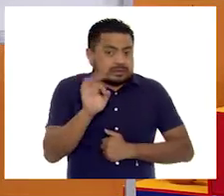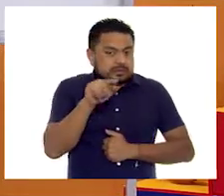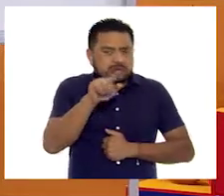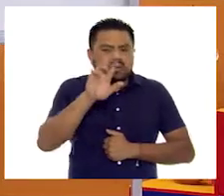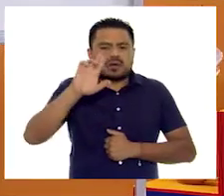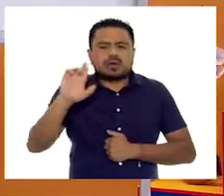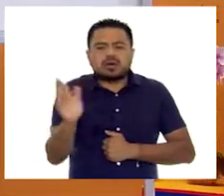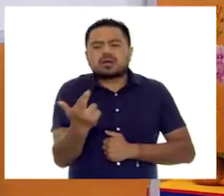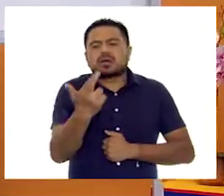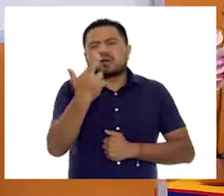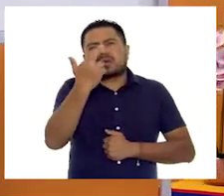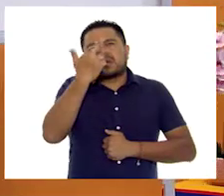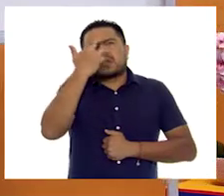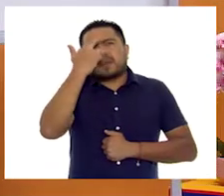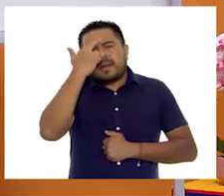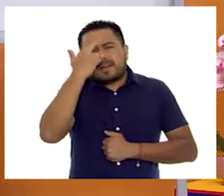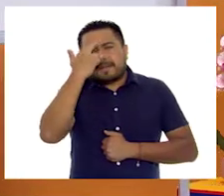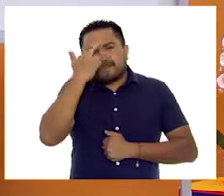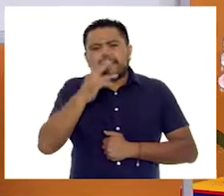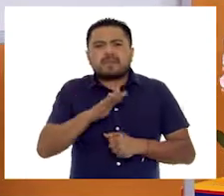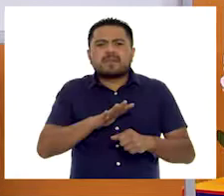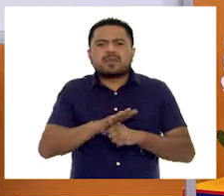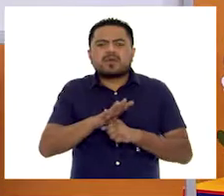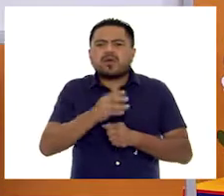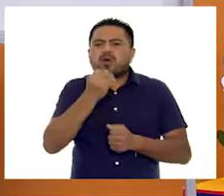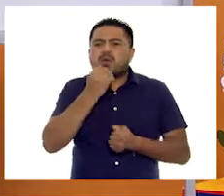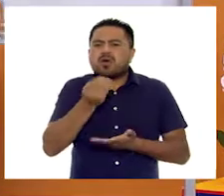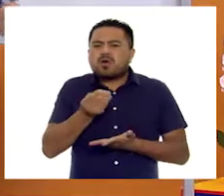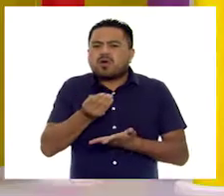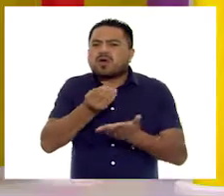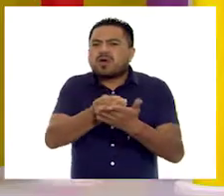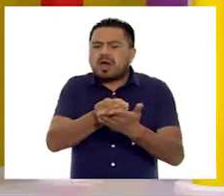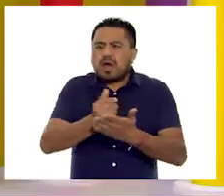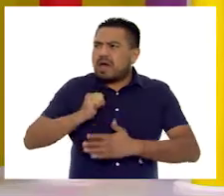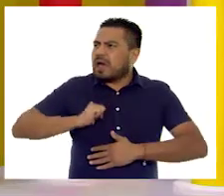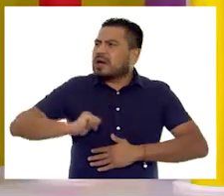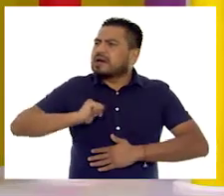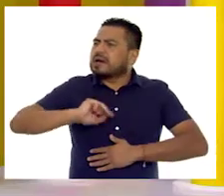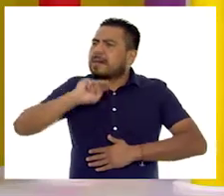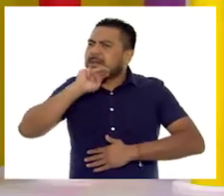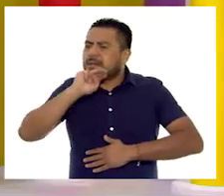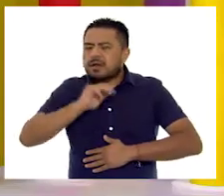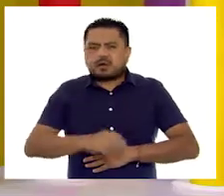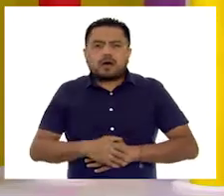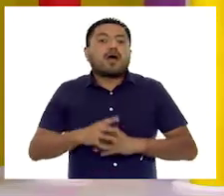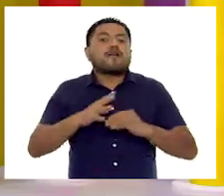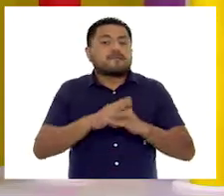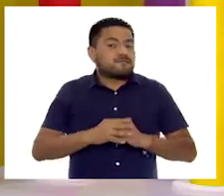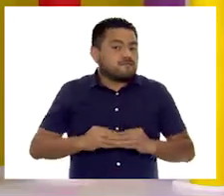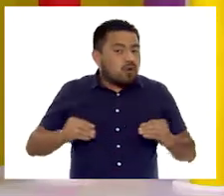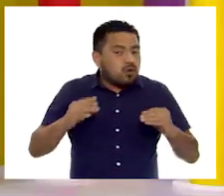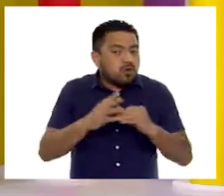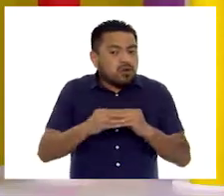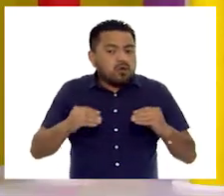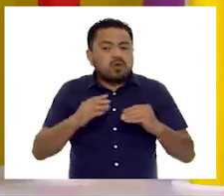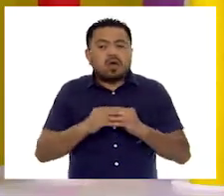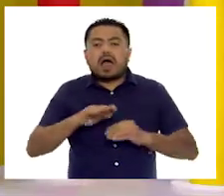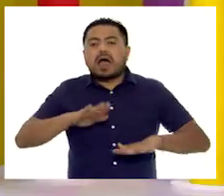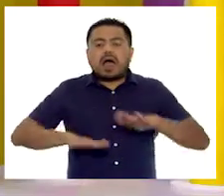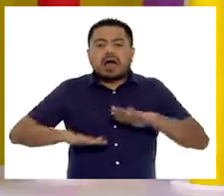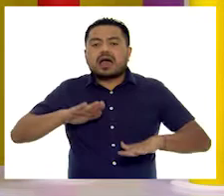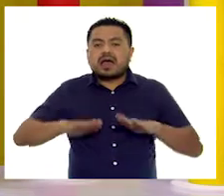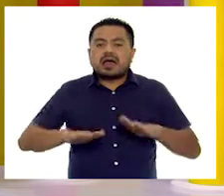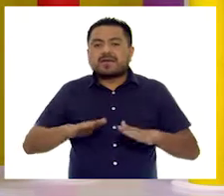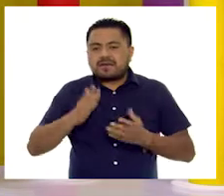¿recordarás qué te mandaba tu mamá en ese entonces? Ah, fruta, a veces me